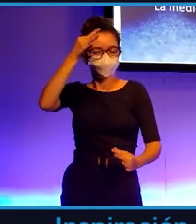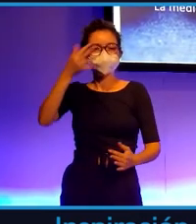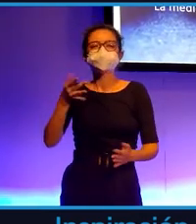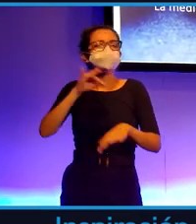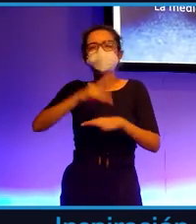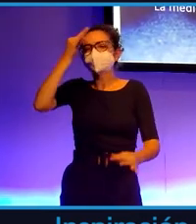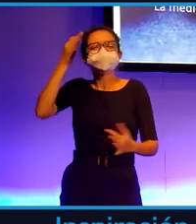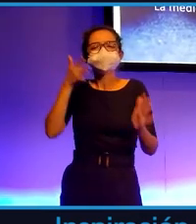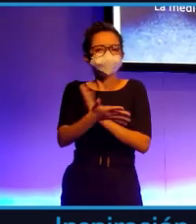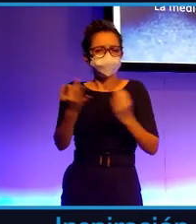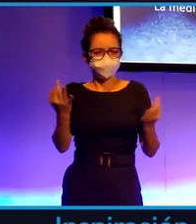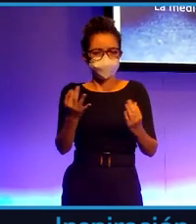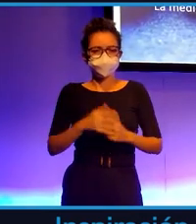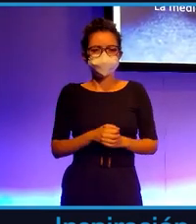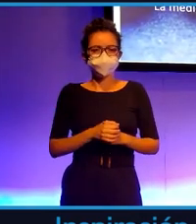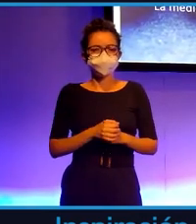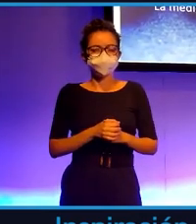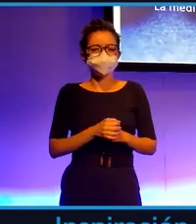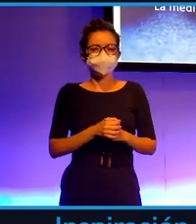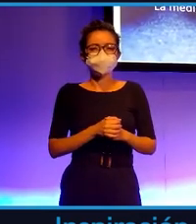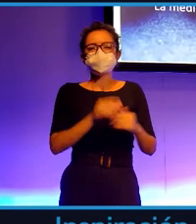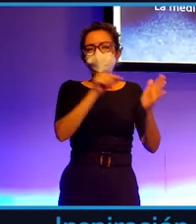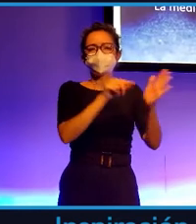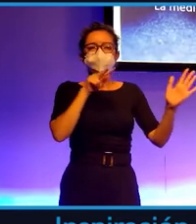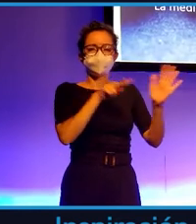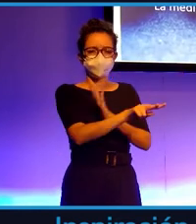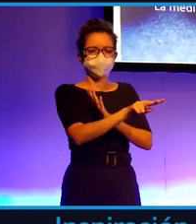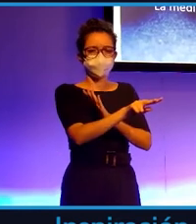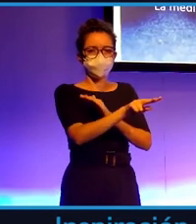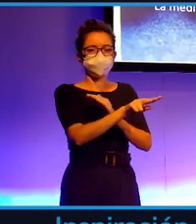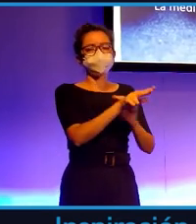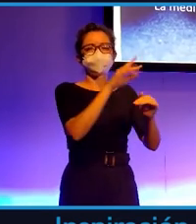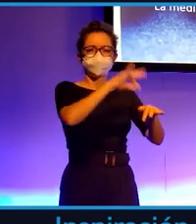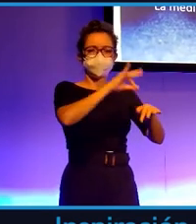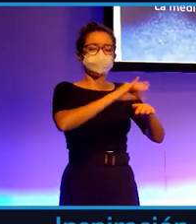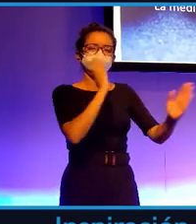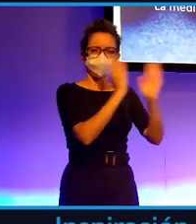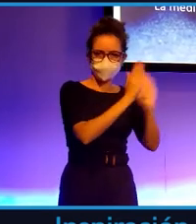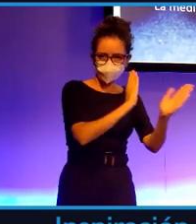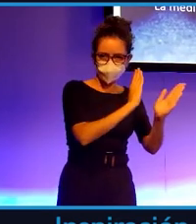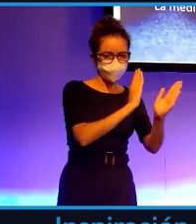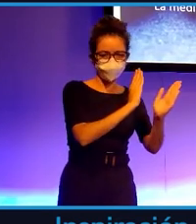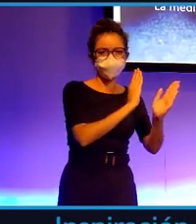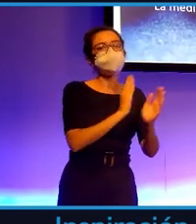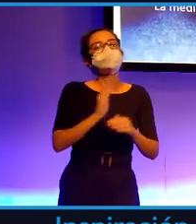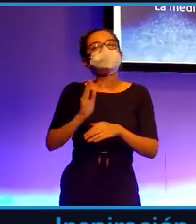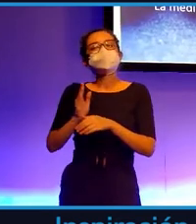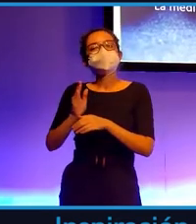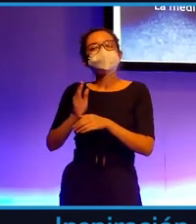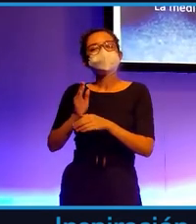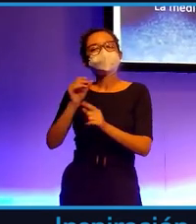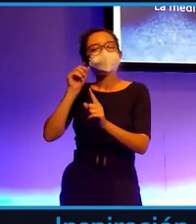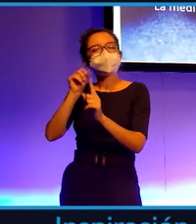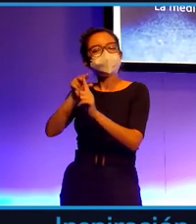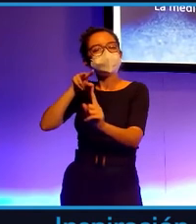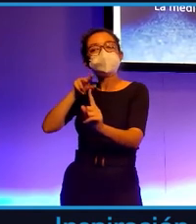significa pasar del enfoque de tratamiento a enfermedad a pasar de un enfoque a la persona con una